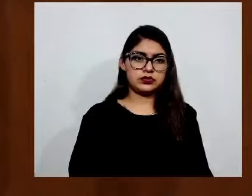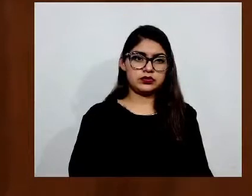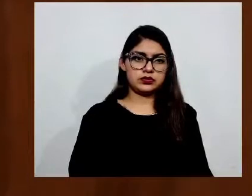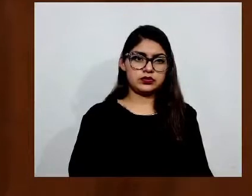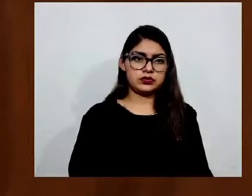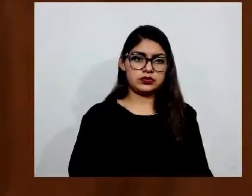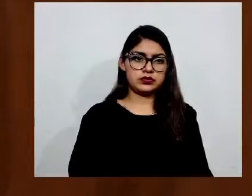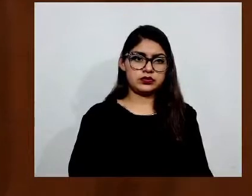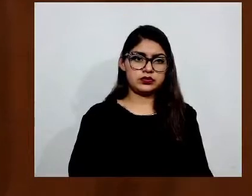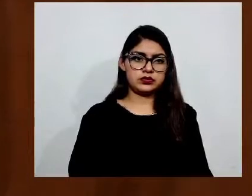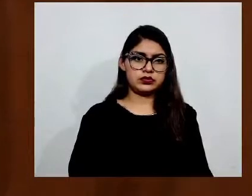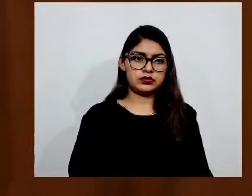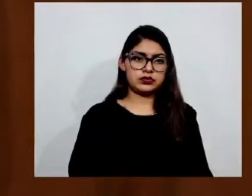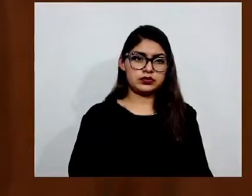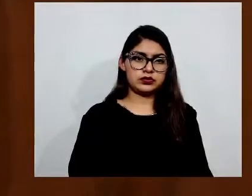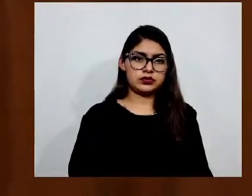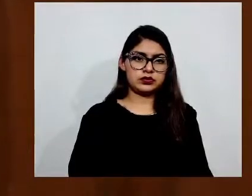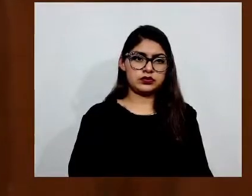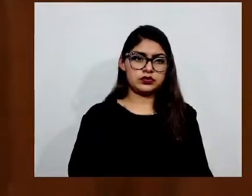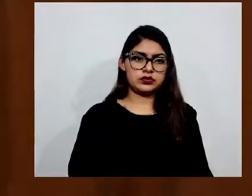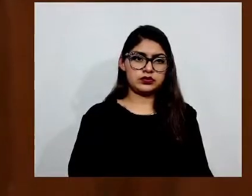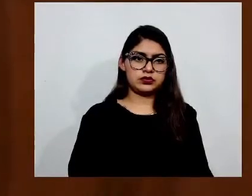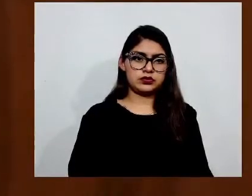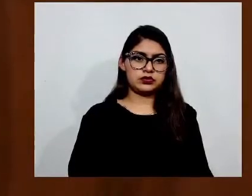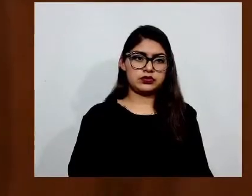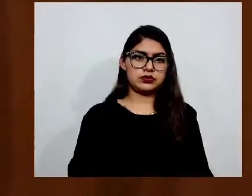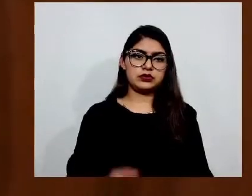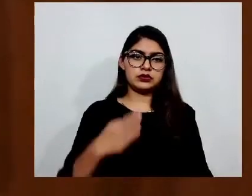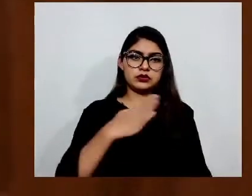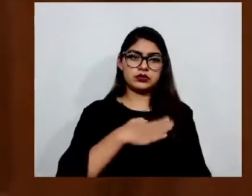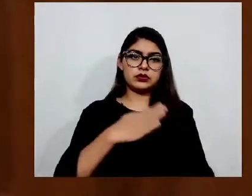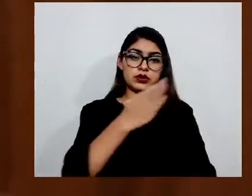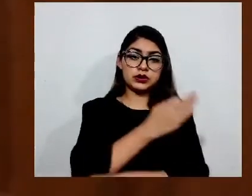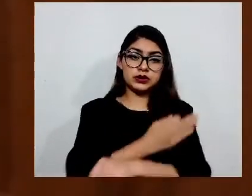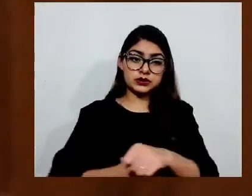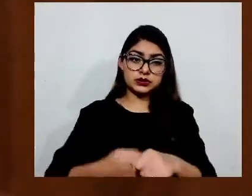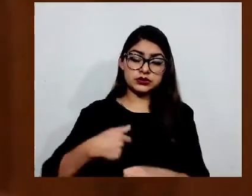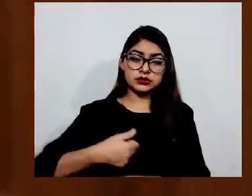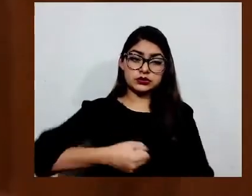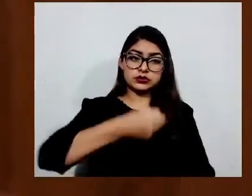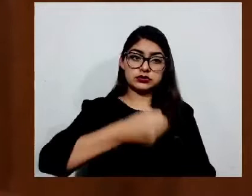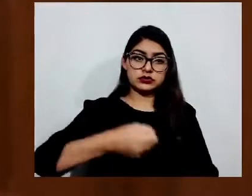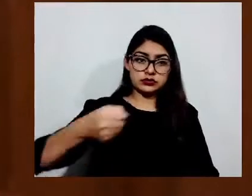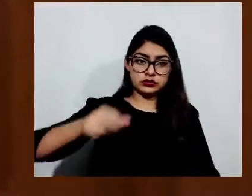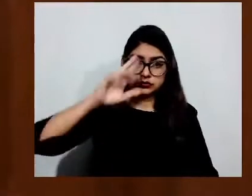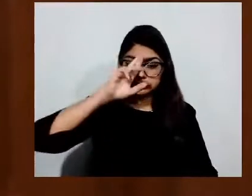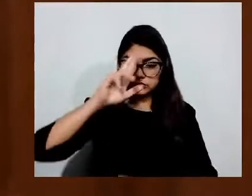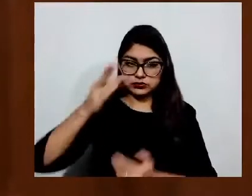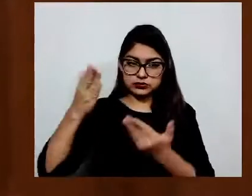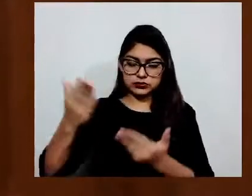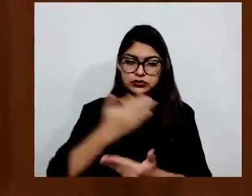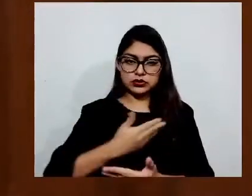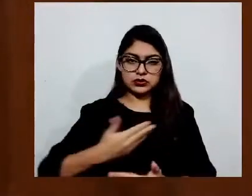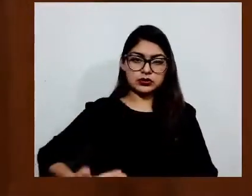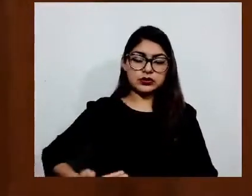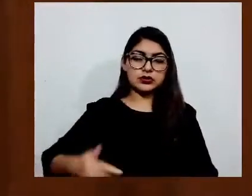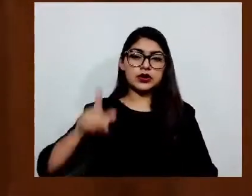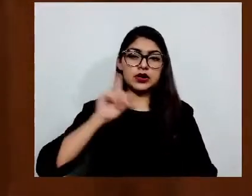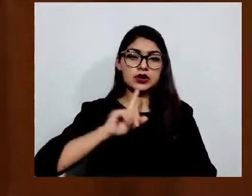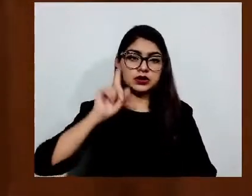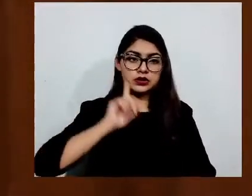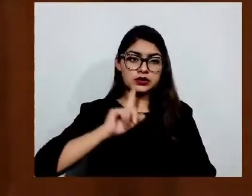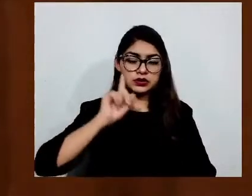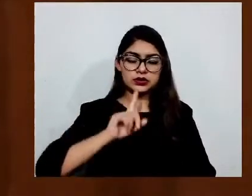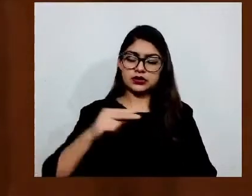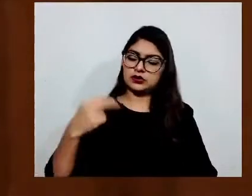Muy buenas tardes, saludo con respeto a la presidenta de la mesa directiva, Mónica Angélica Álvarez Némer, así